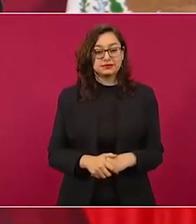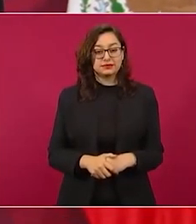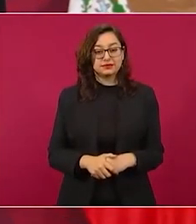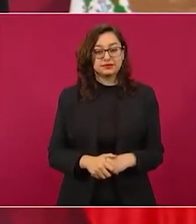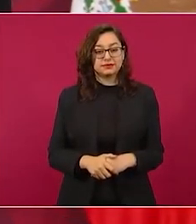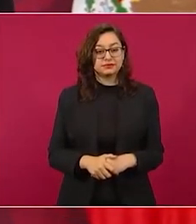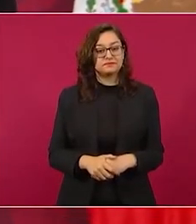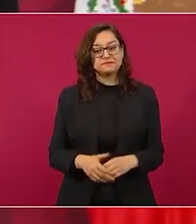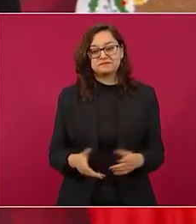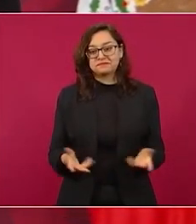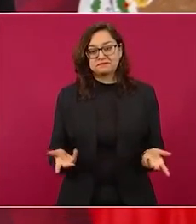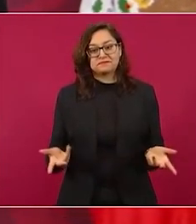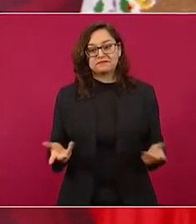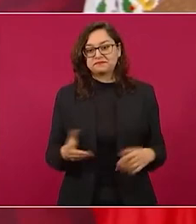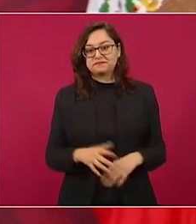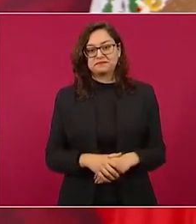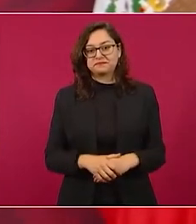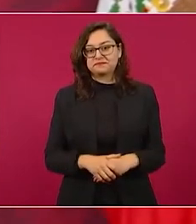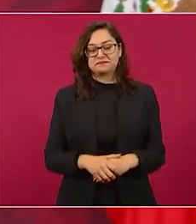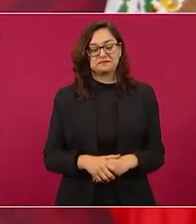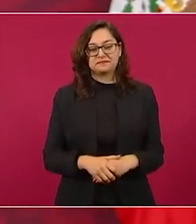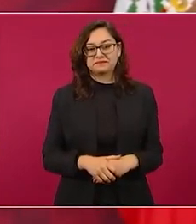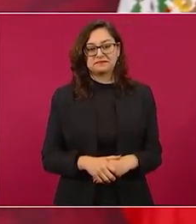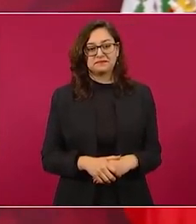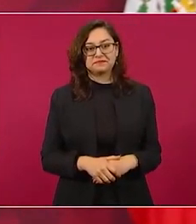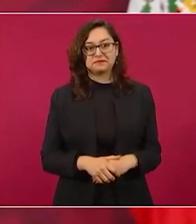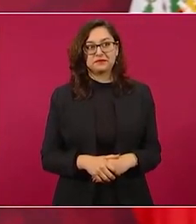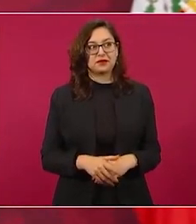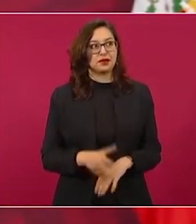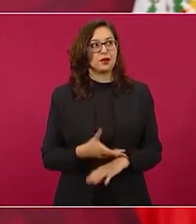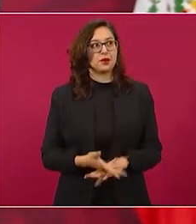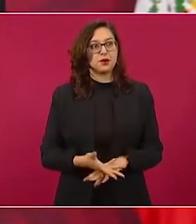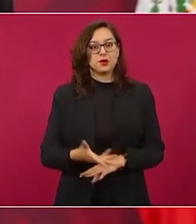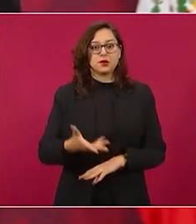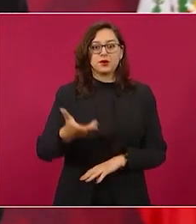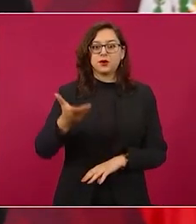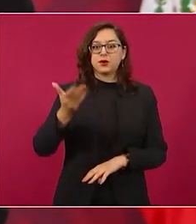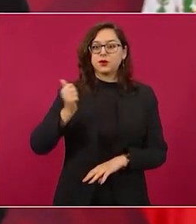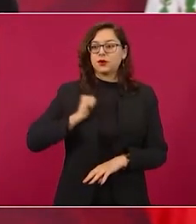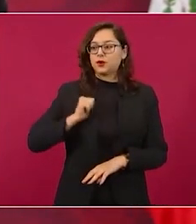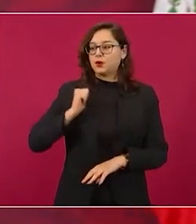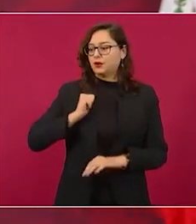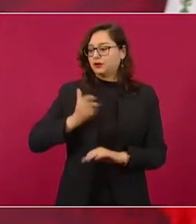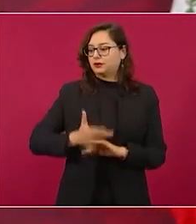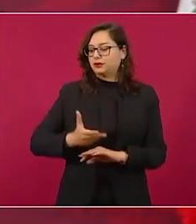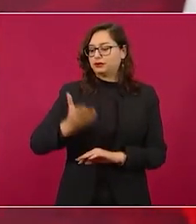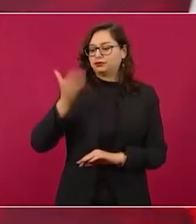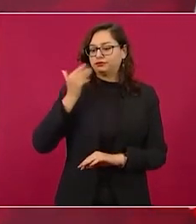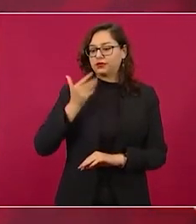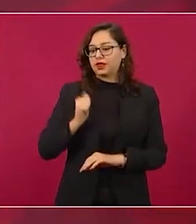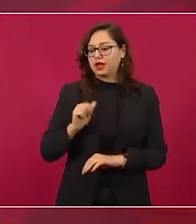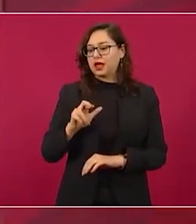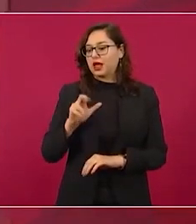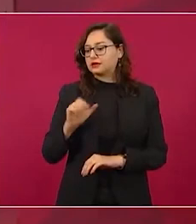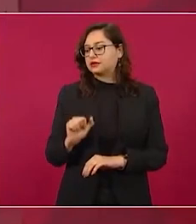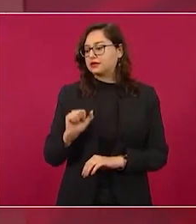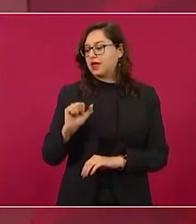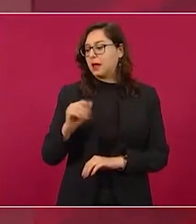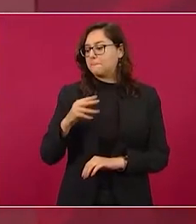Ni en sus mejores tiempos, desde el periodista García Márquez,